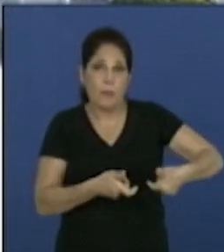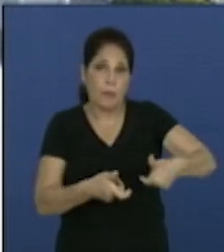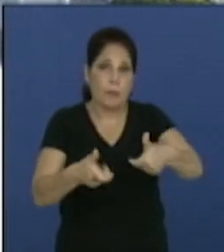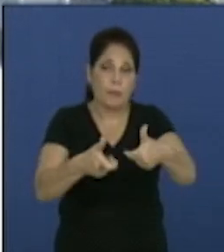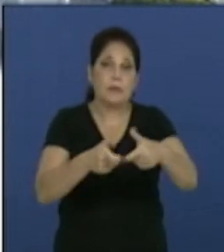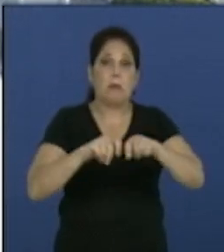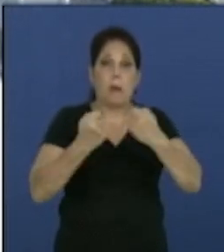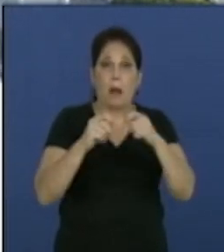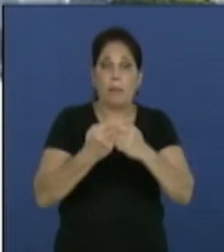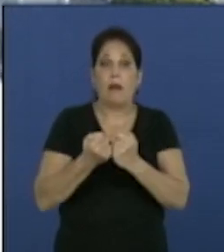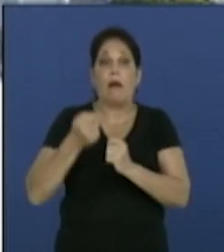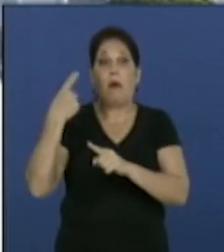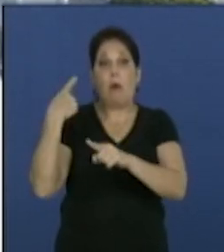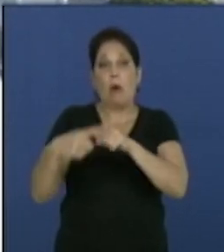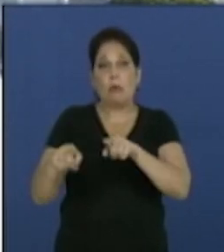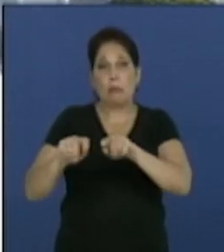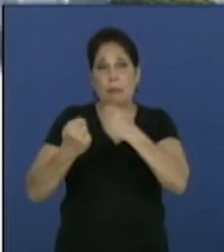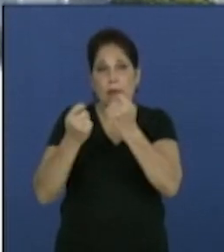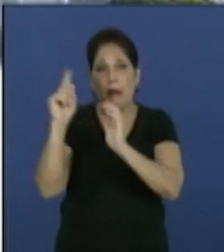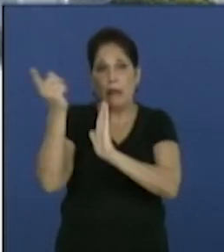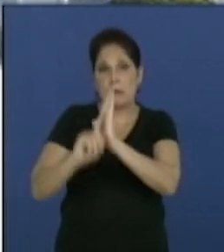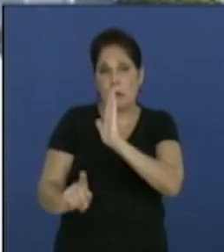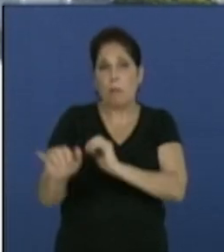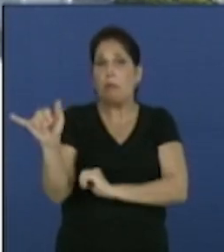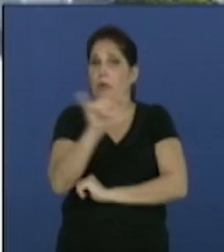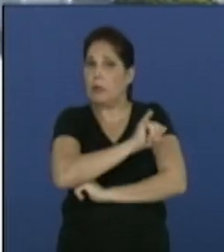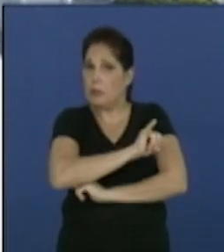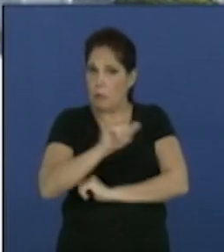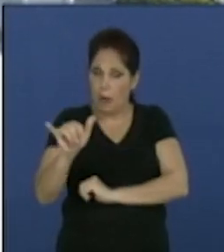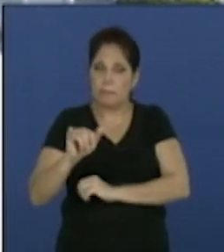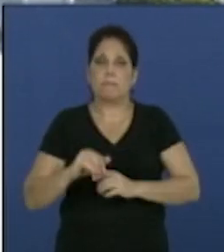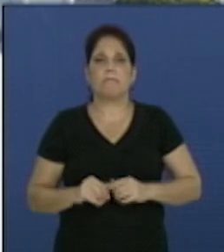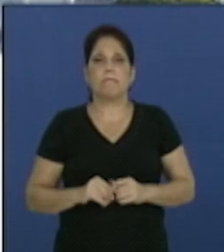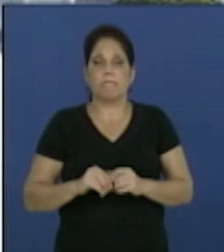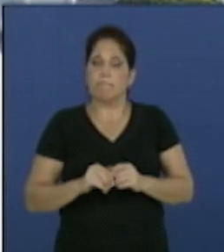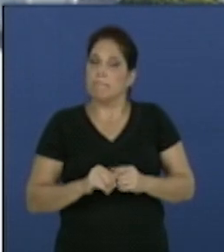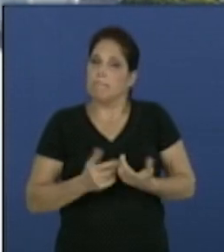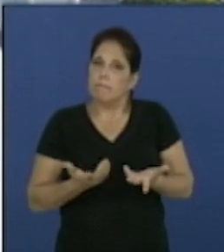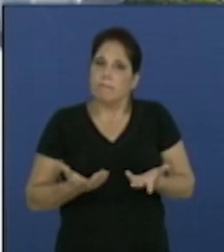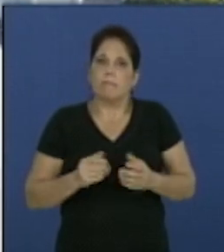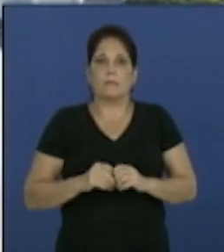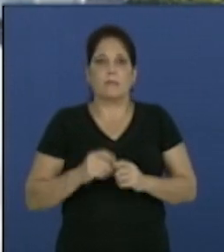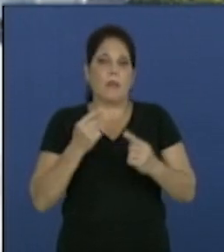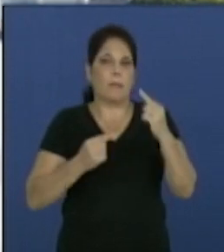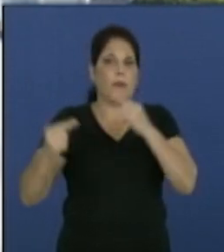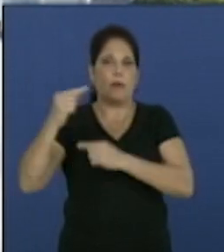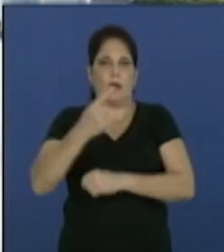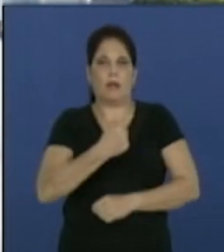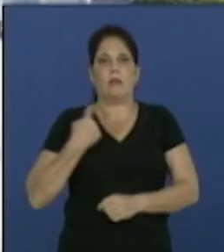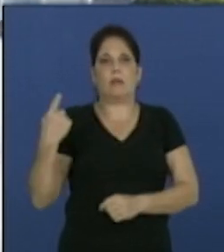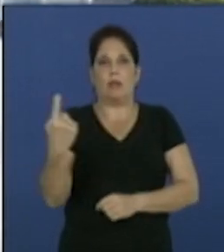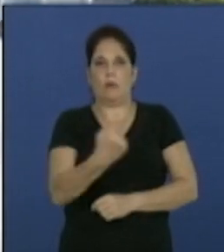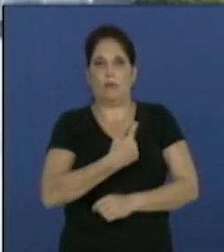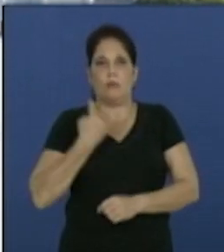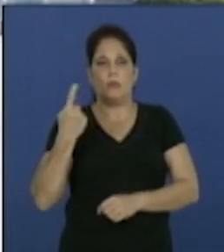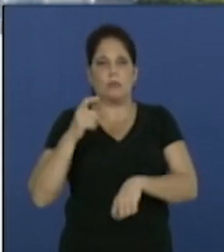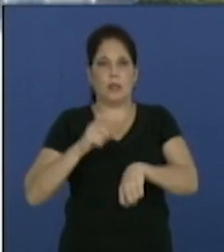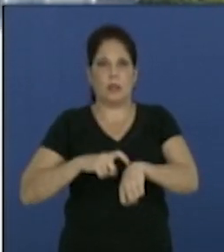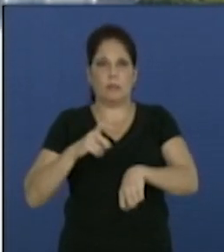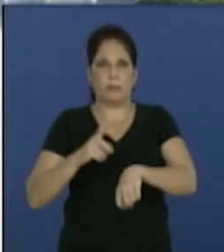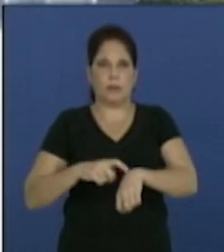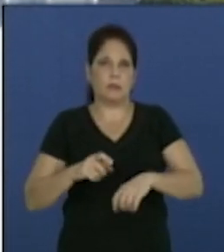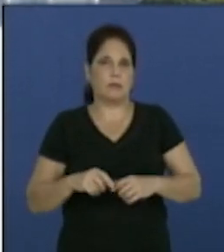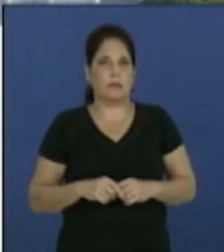tanto mecánicos como eléctricamente. Y por supuesto es una de las prioridades nuestras en este momento.